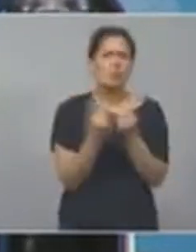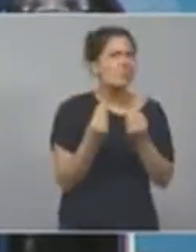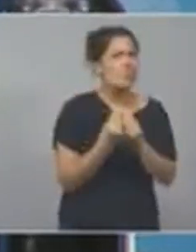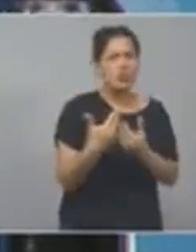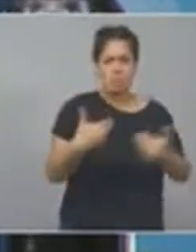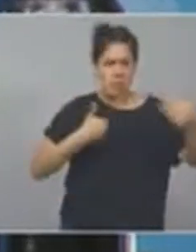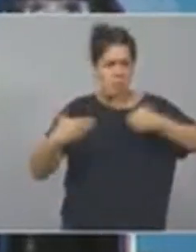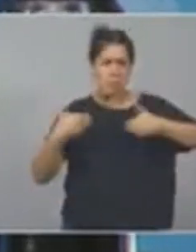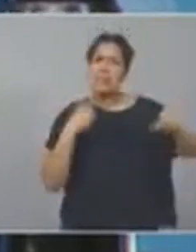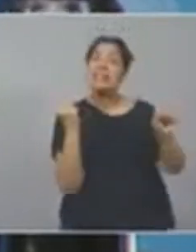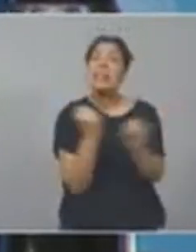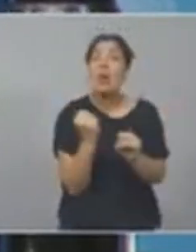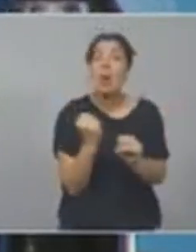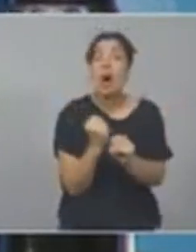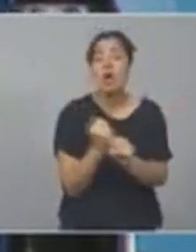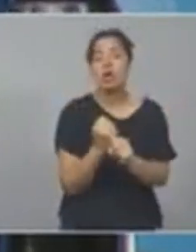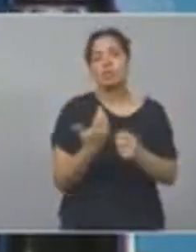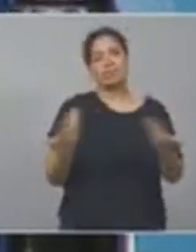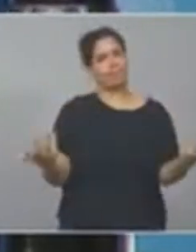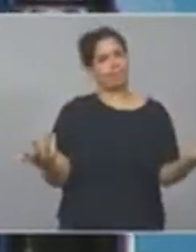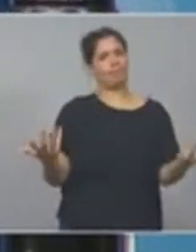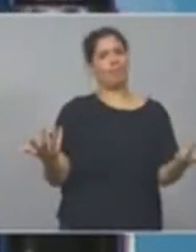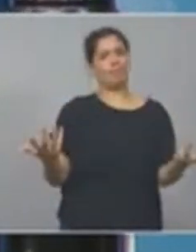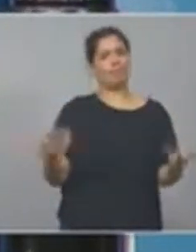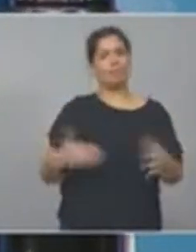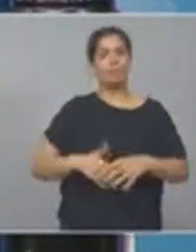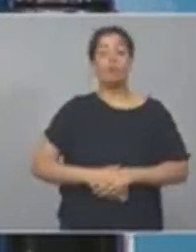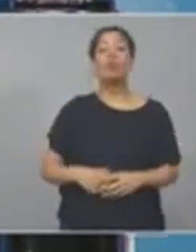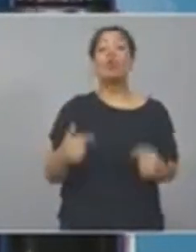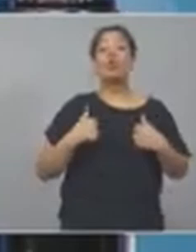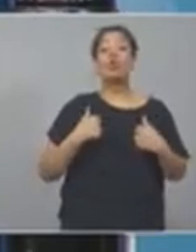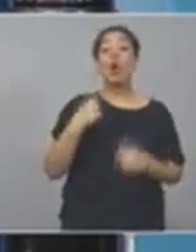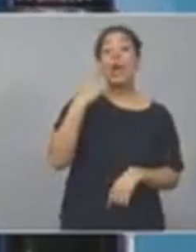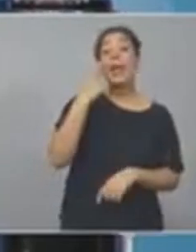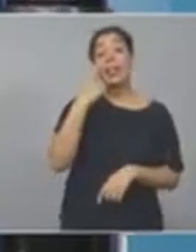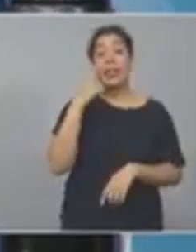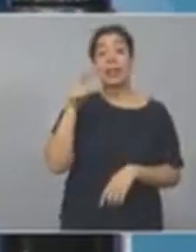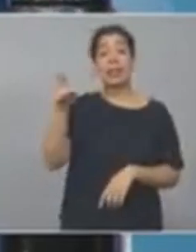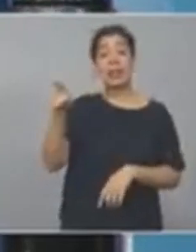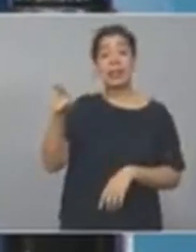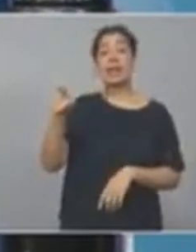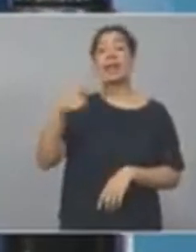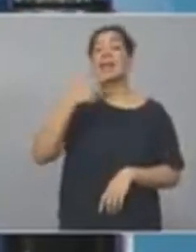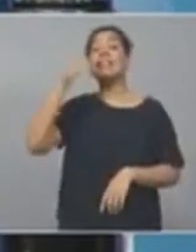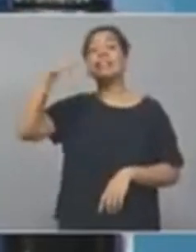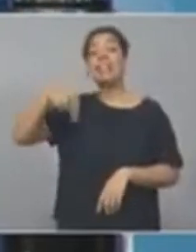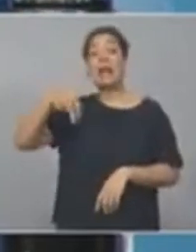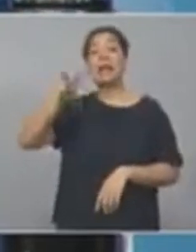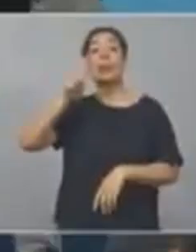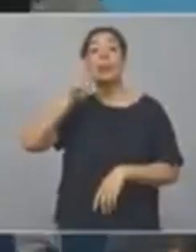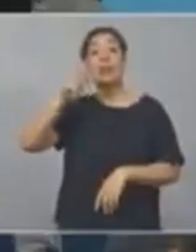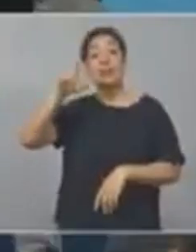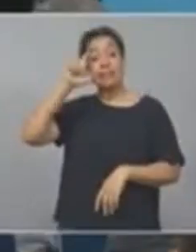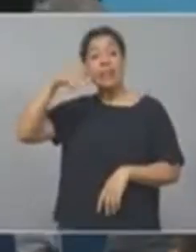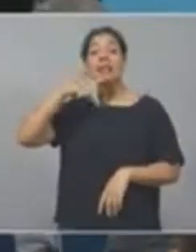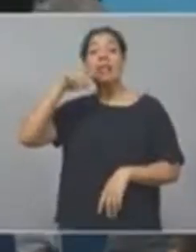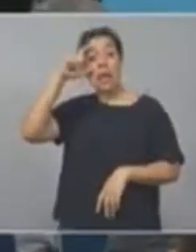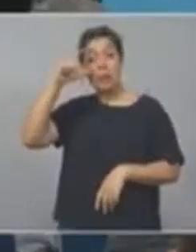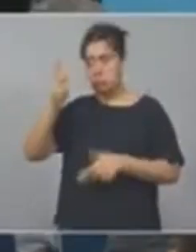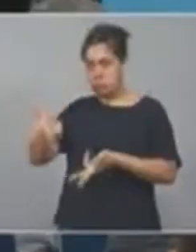en todos los municipios de la provincia de Buenos Aires. Hablaba con el intendente de San Vicente el otro día, me decía cada 20